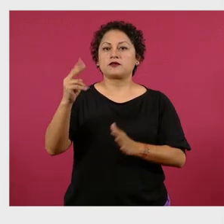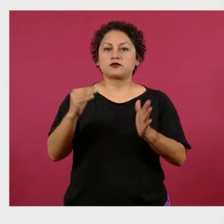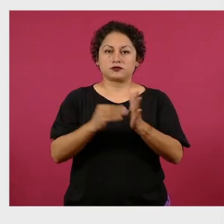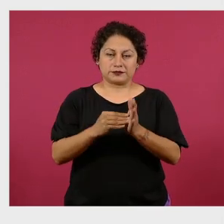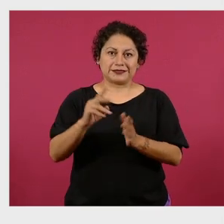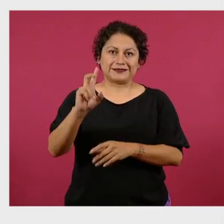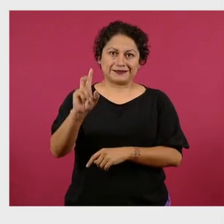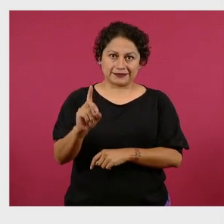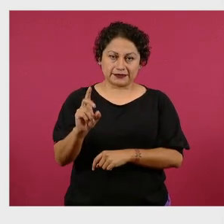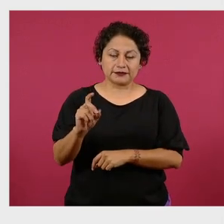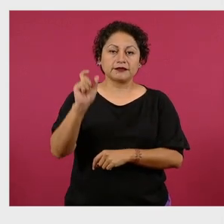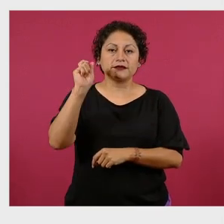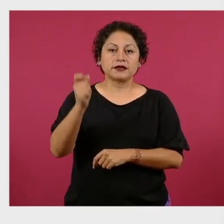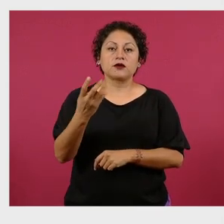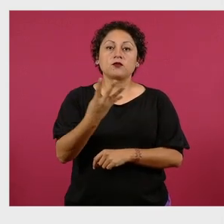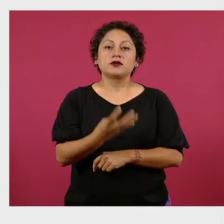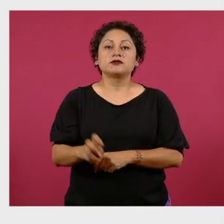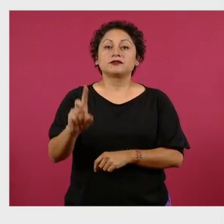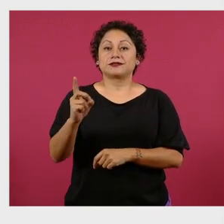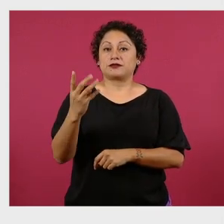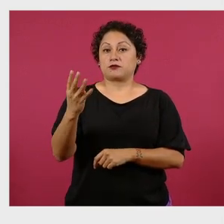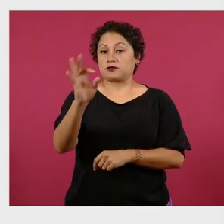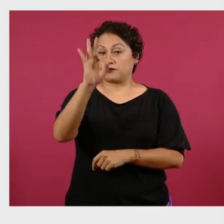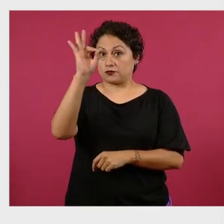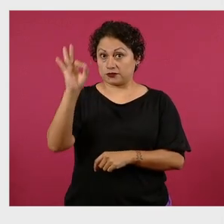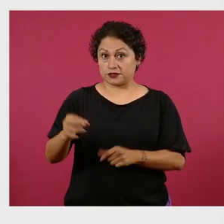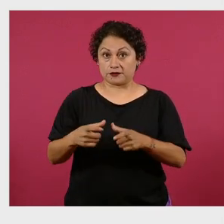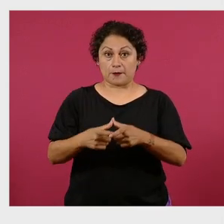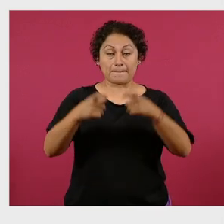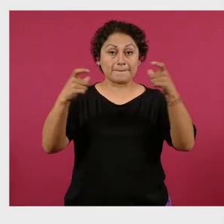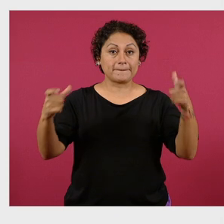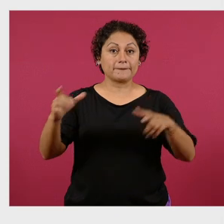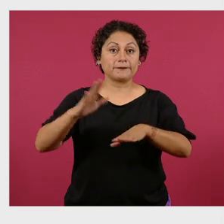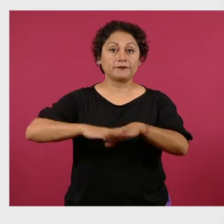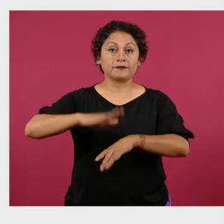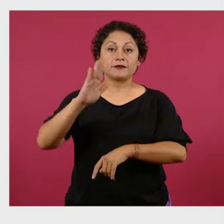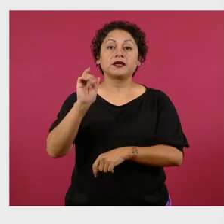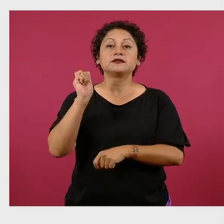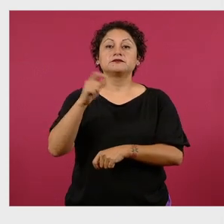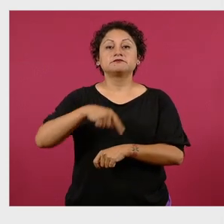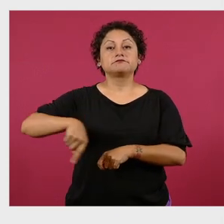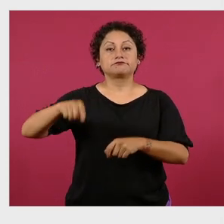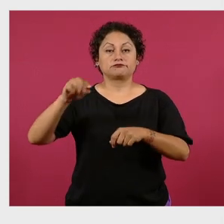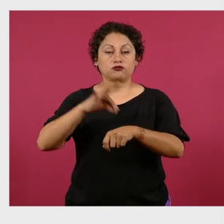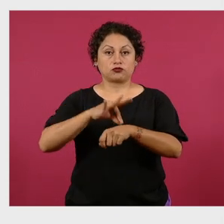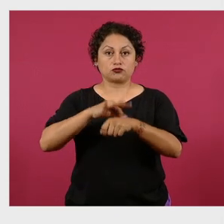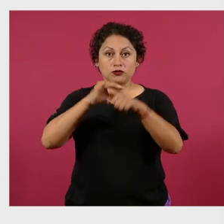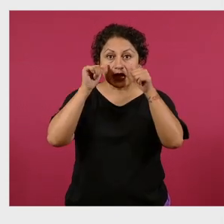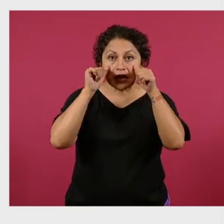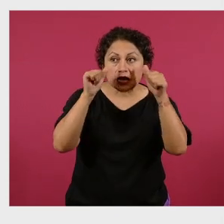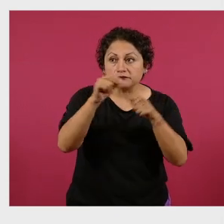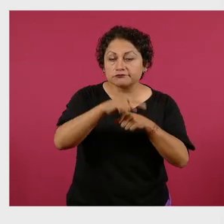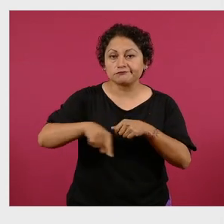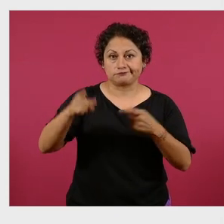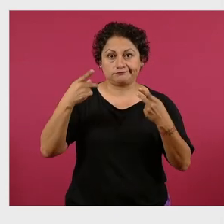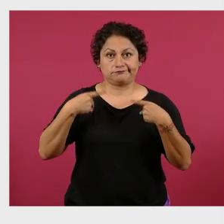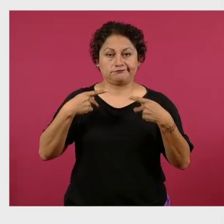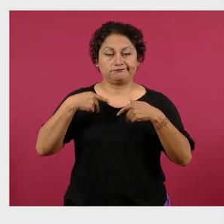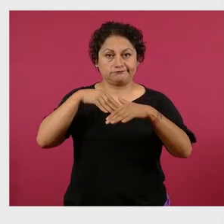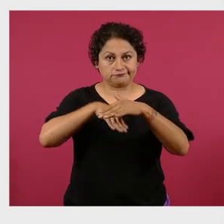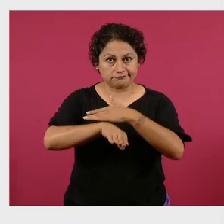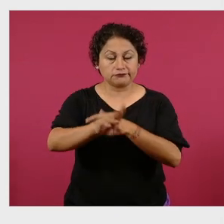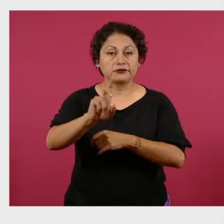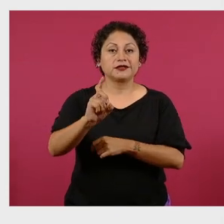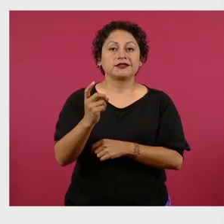434 por ciento en la atención de personas sin seguridad social en estos 34